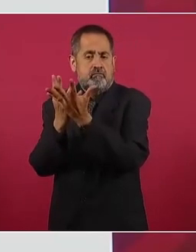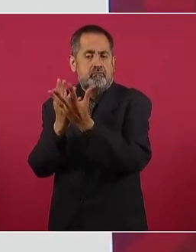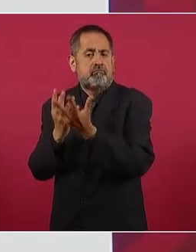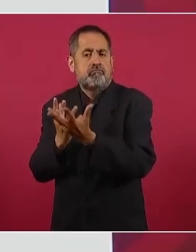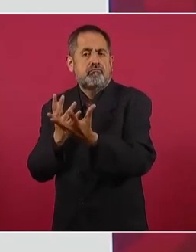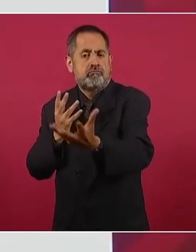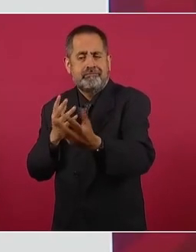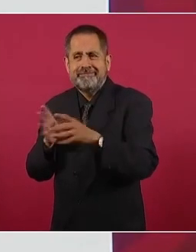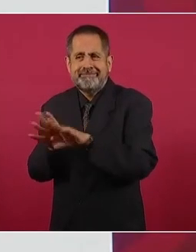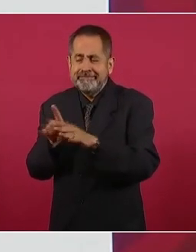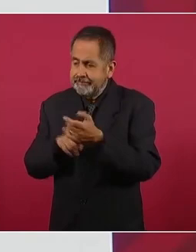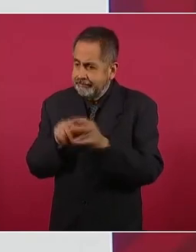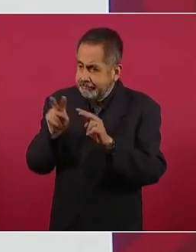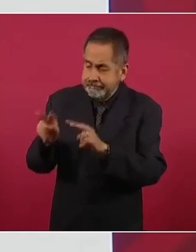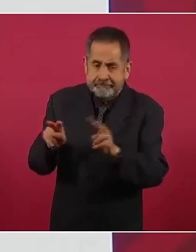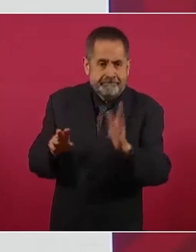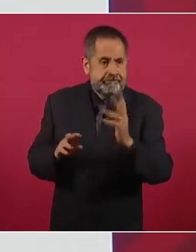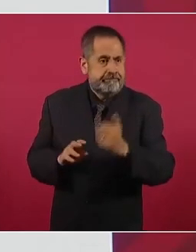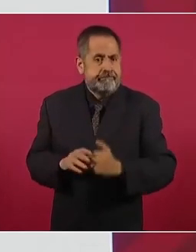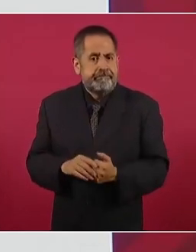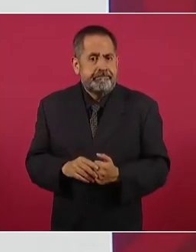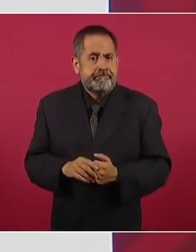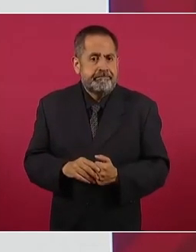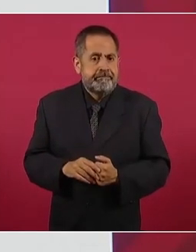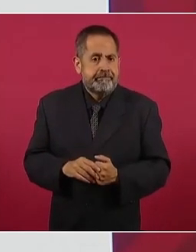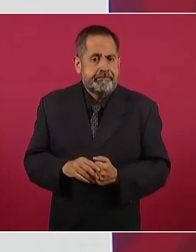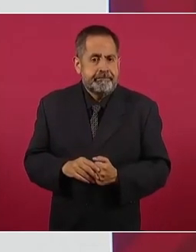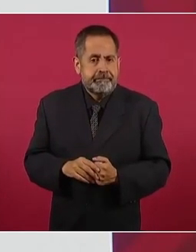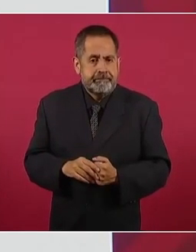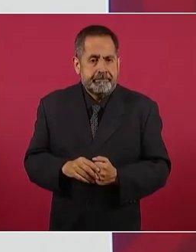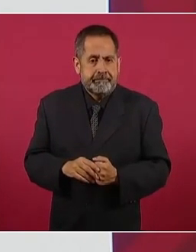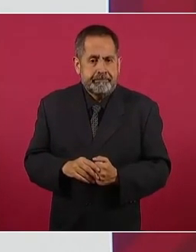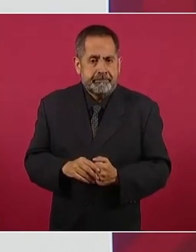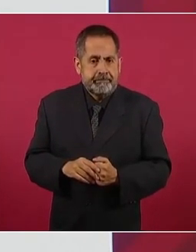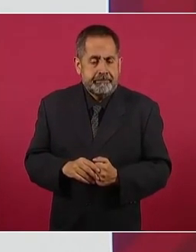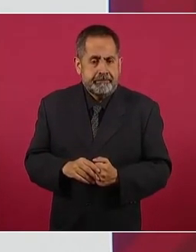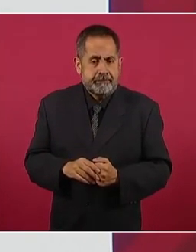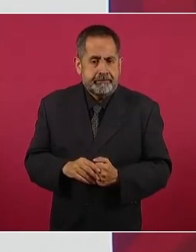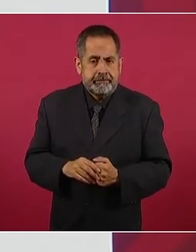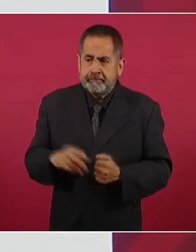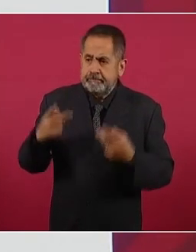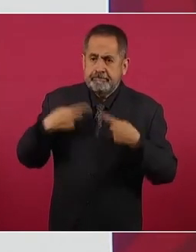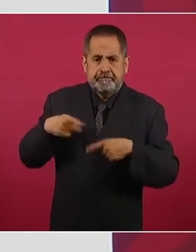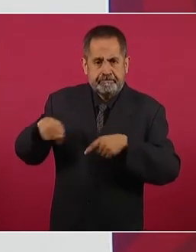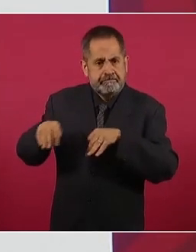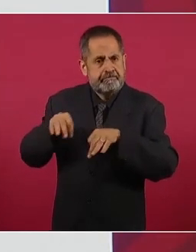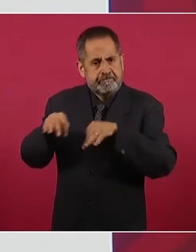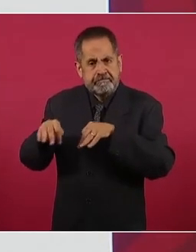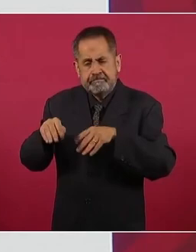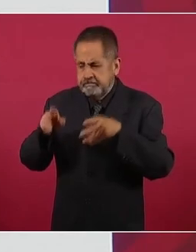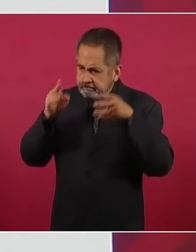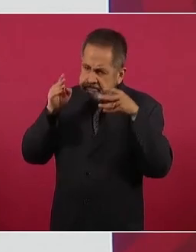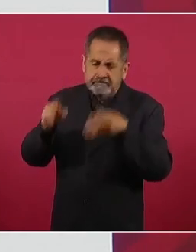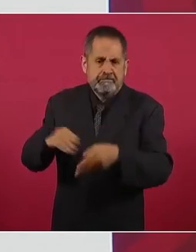gente que se dedica